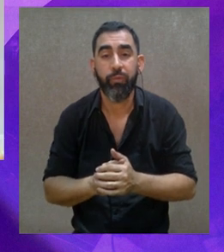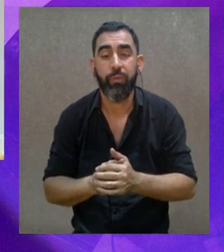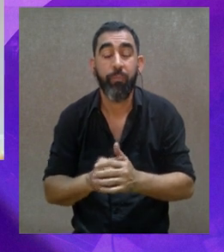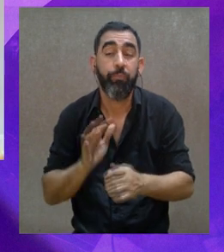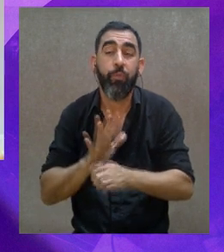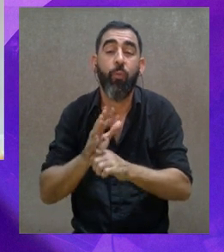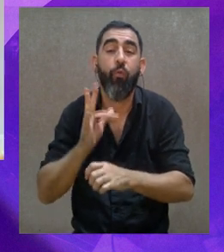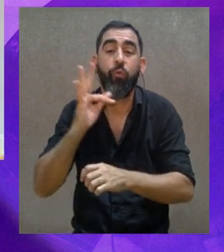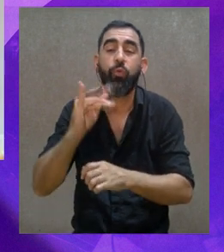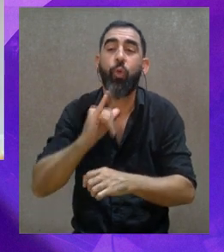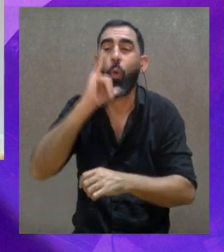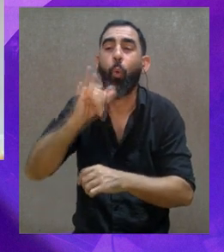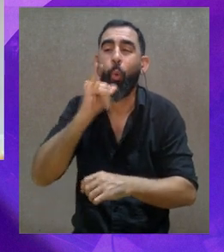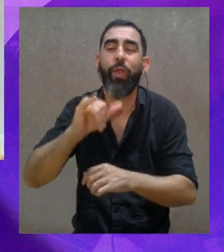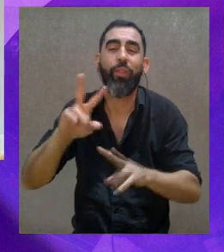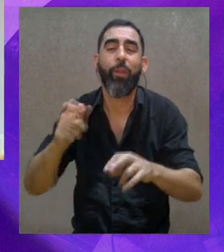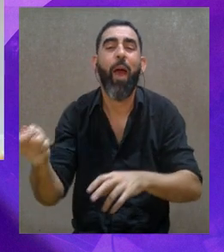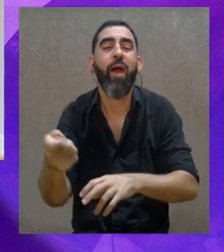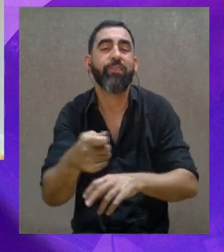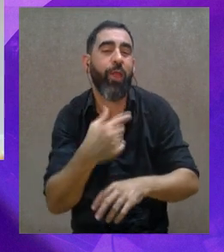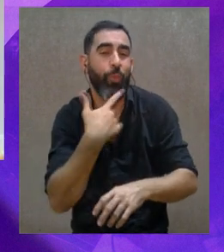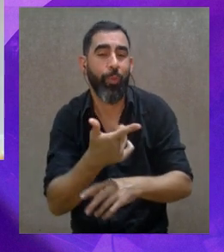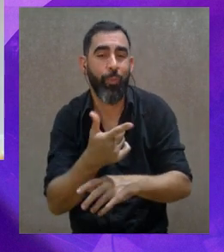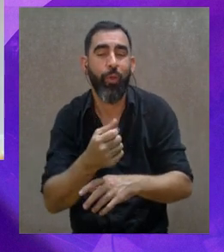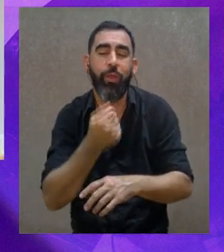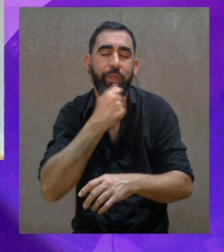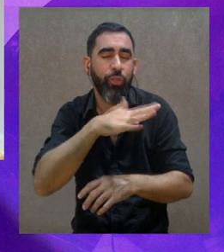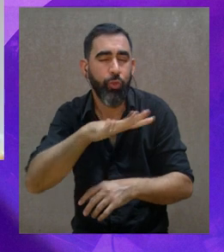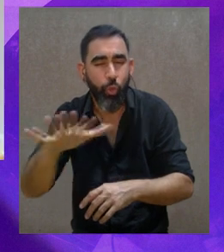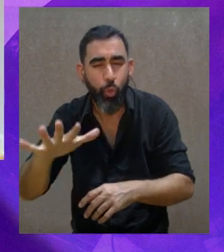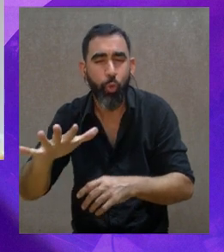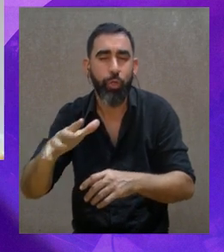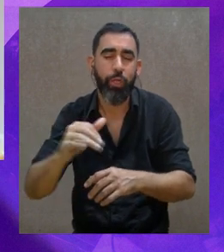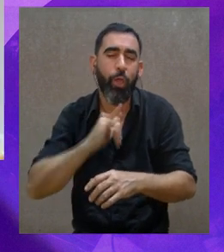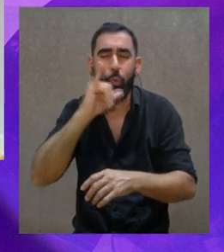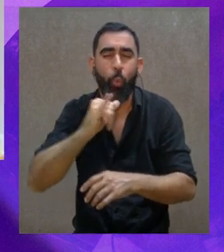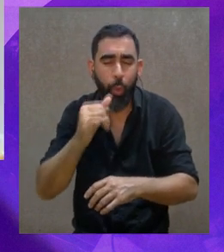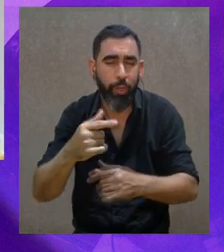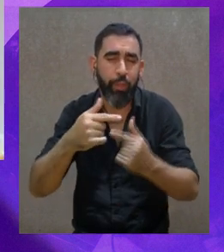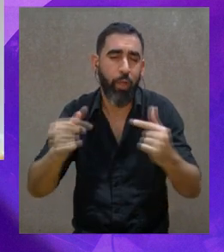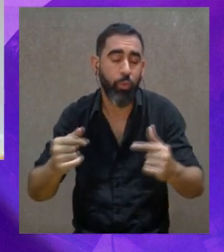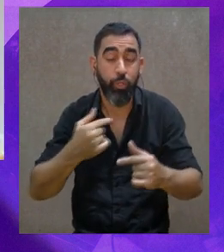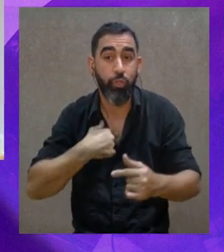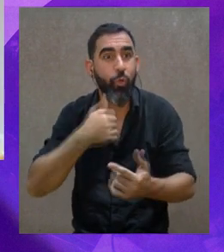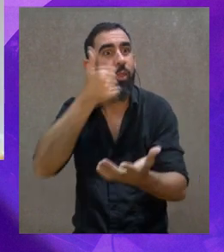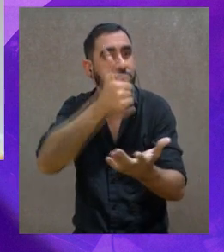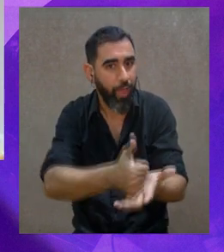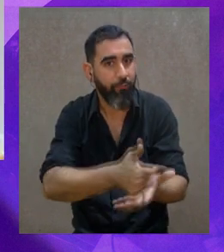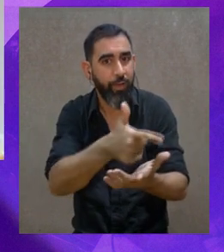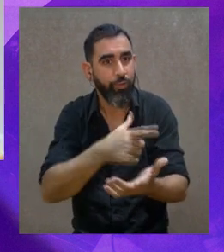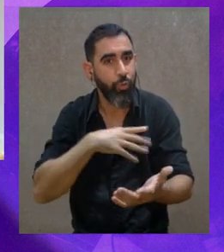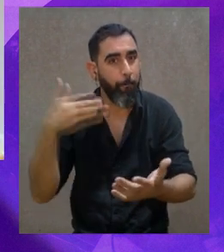deja los cuentos para los asados y esa posibilidad de tener, de generar historia y de mochila y poder